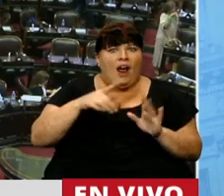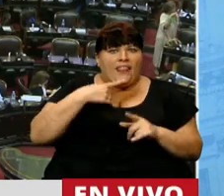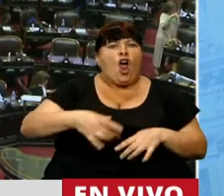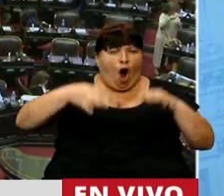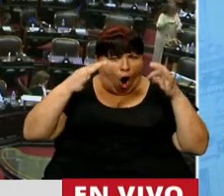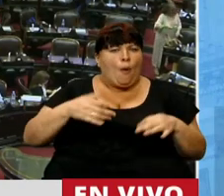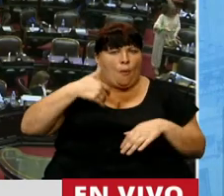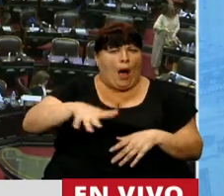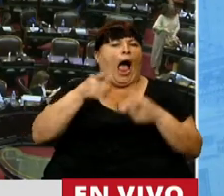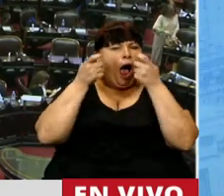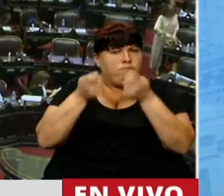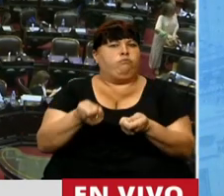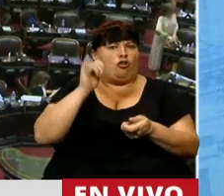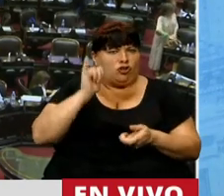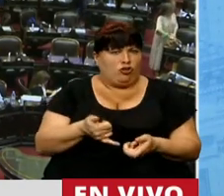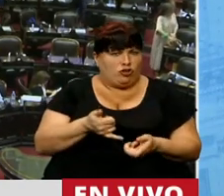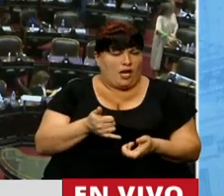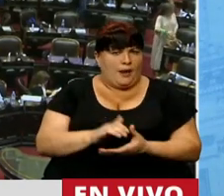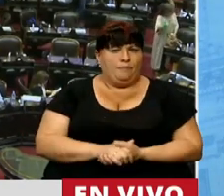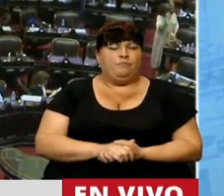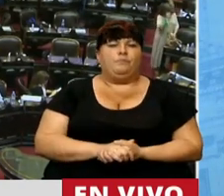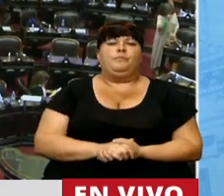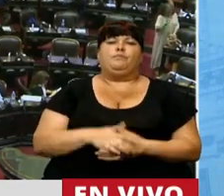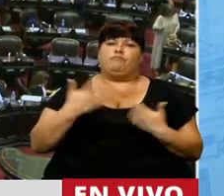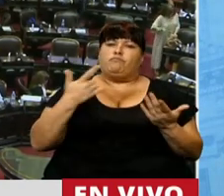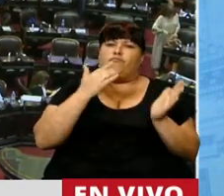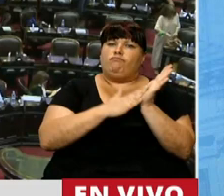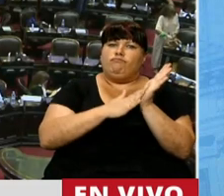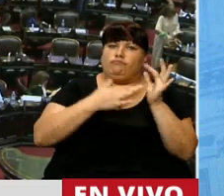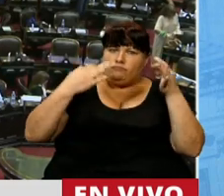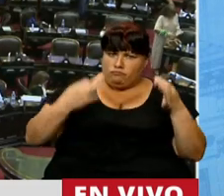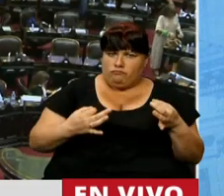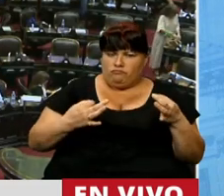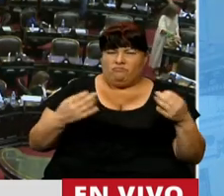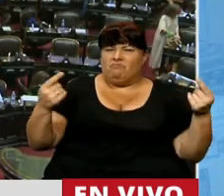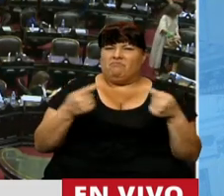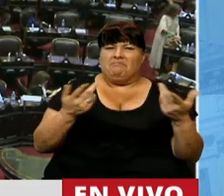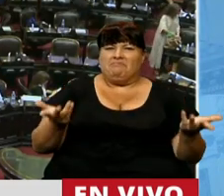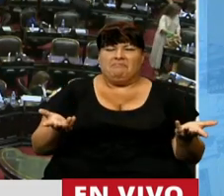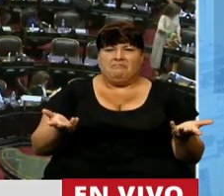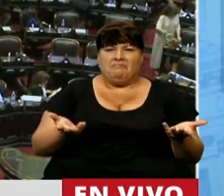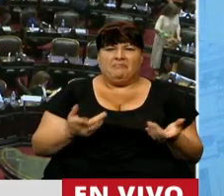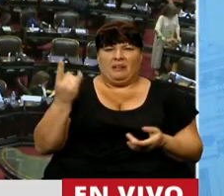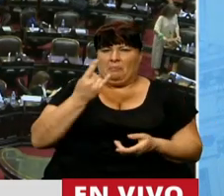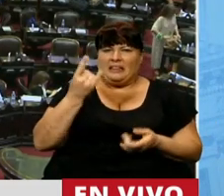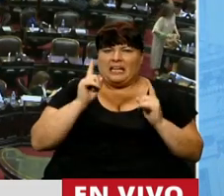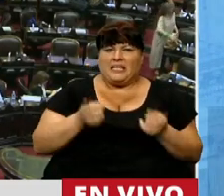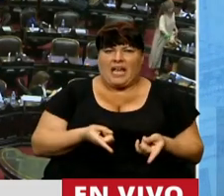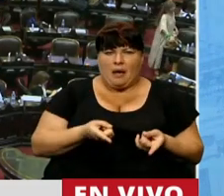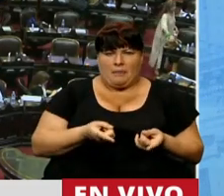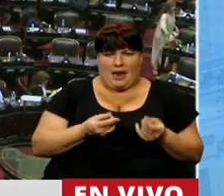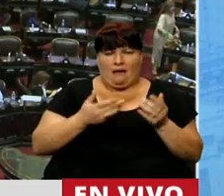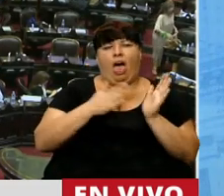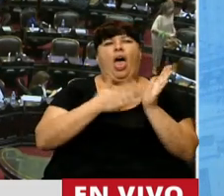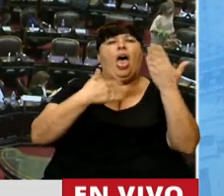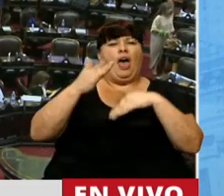comprometido a apoyar, haciéndolo con argumentos inconsistentes y falaces, muchos